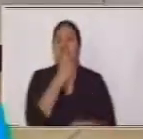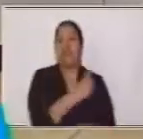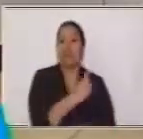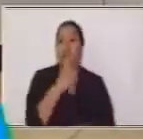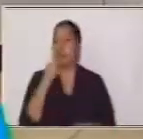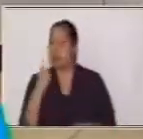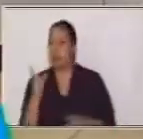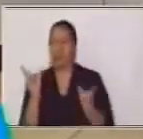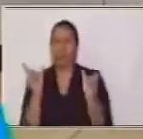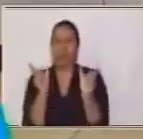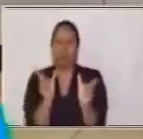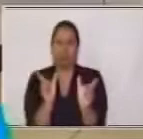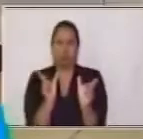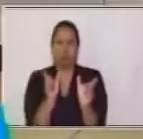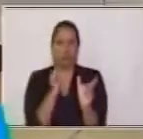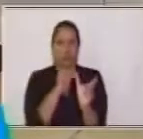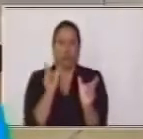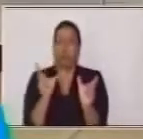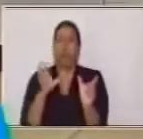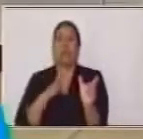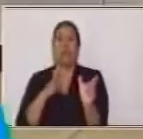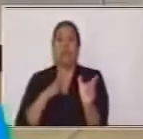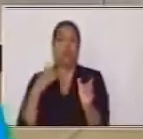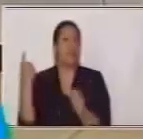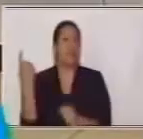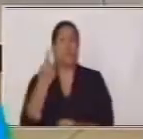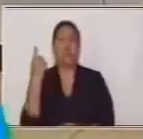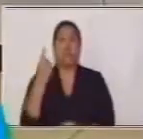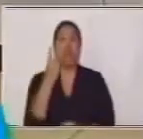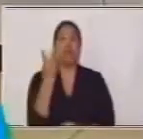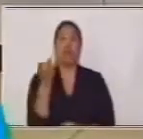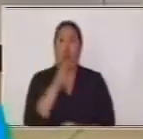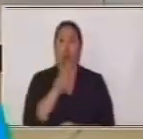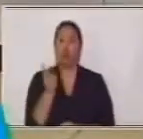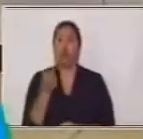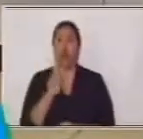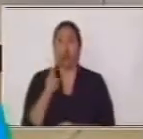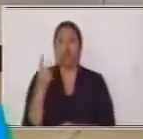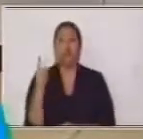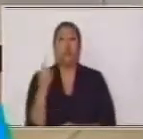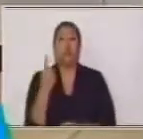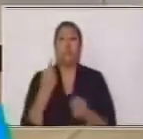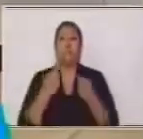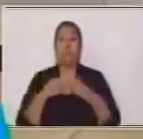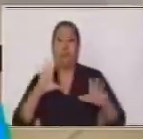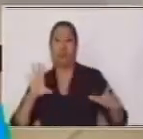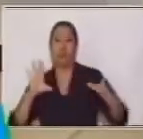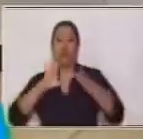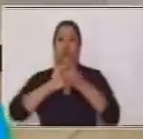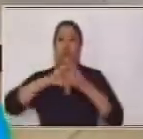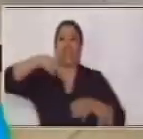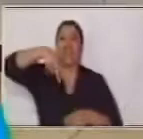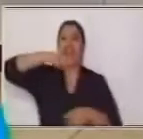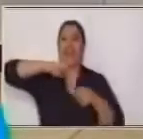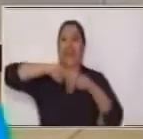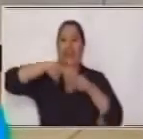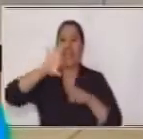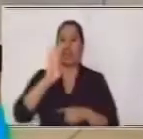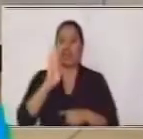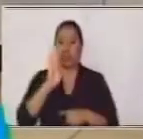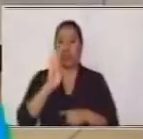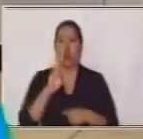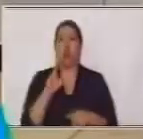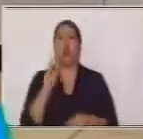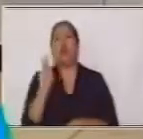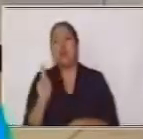tiene la misma importancia dentro de la oración y que están unidos por un nexo, en este caso son conjunciones. Pues